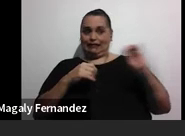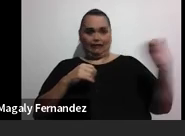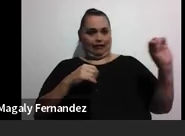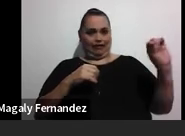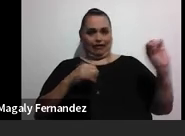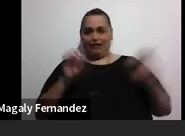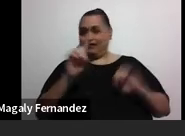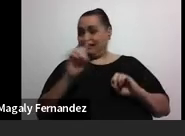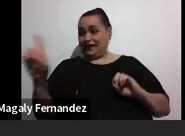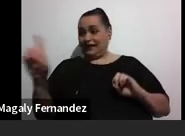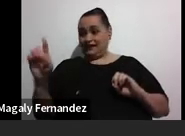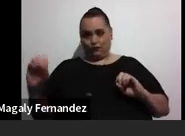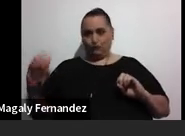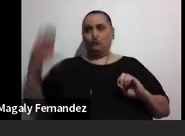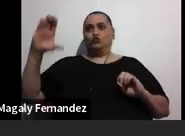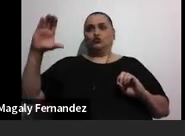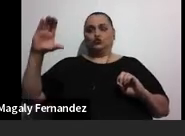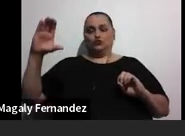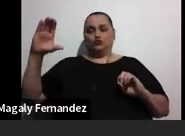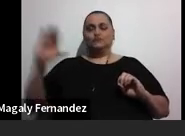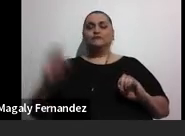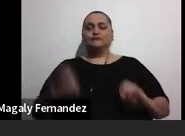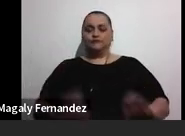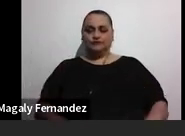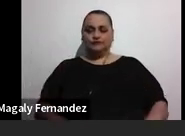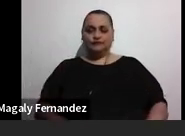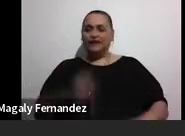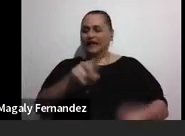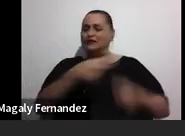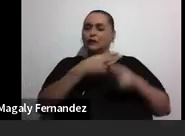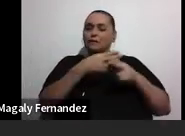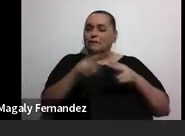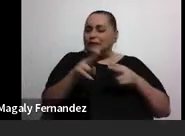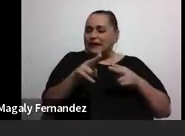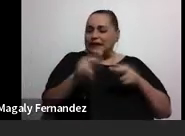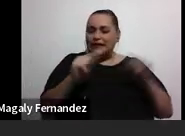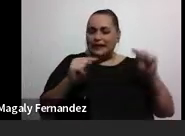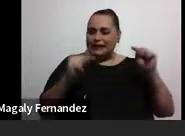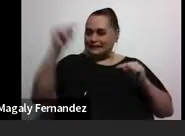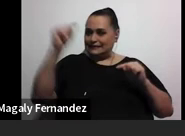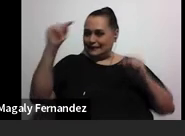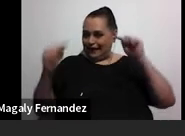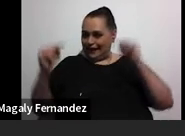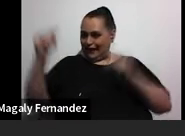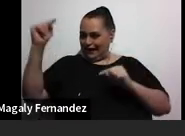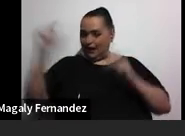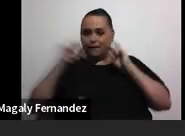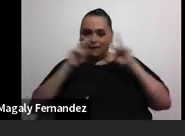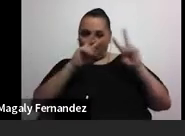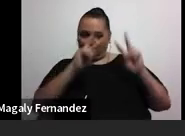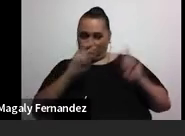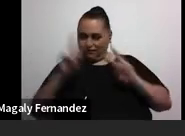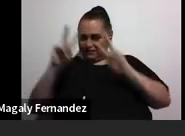a la derecha es mucho. Esta es una pequeña escala que tenemos aquí para ir revisando.